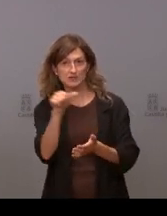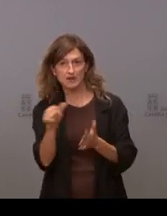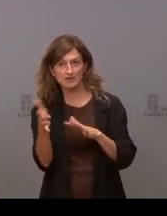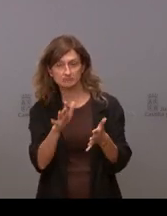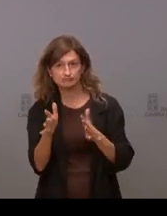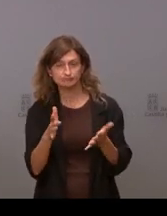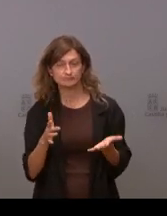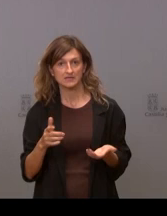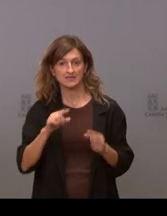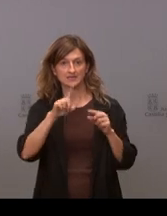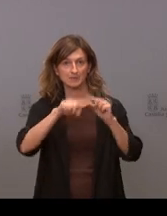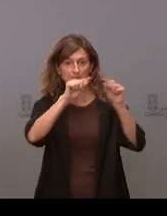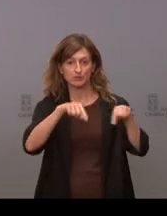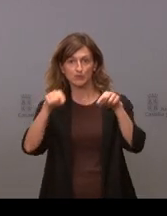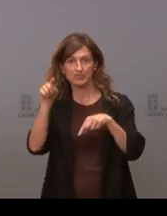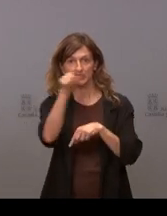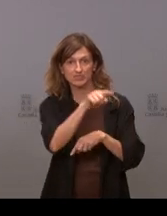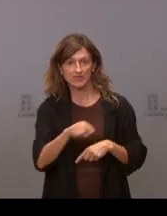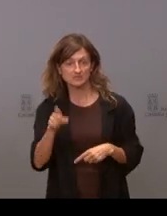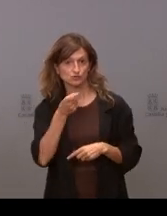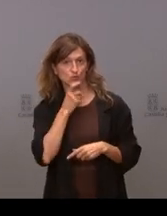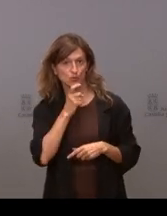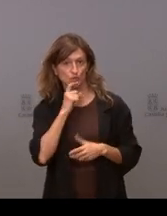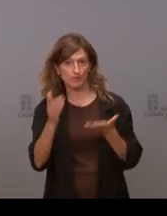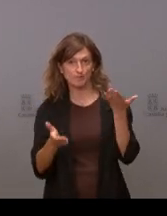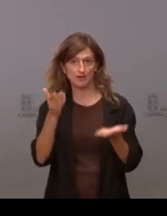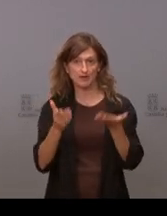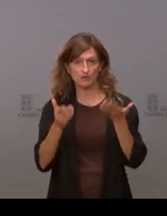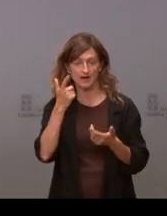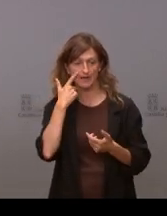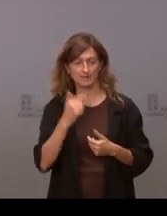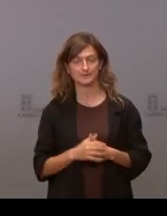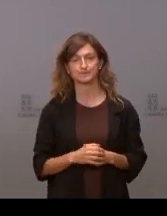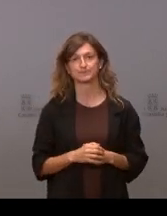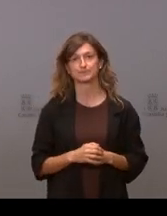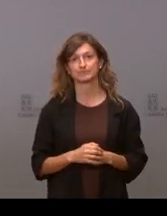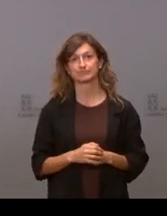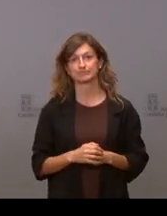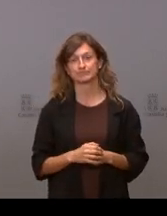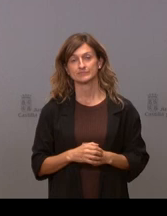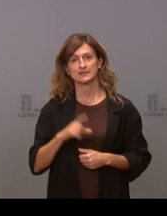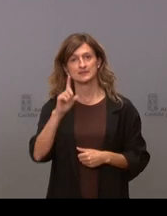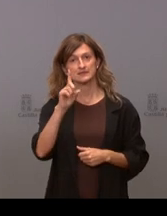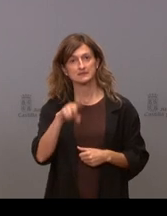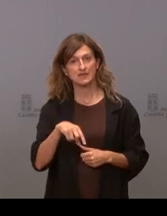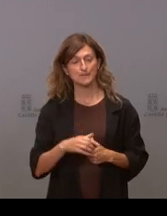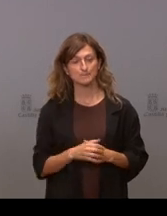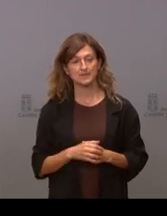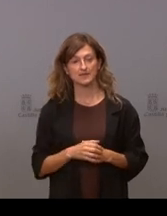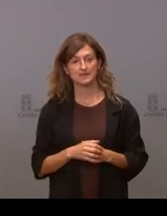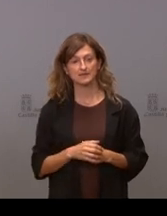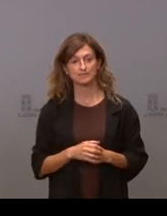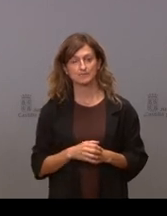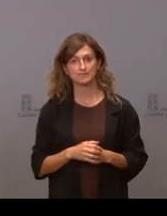la estimación por provincia si no me la puede dar ahora si no se la podría mandar luego yo estuve en la rueda de prensa